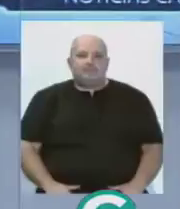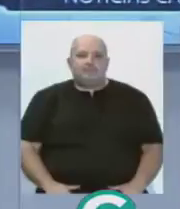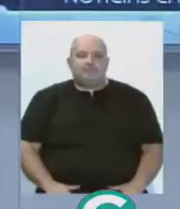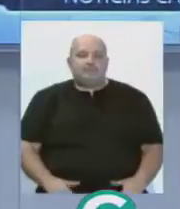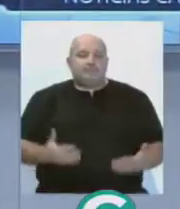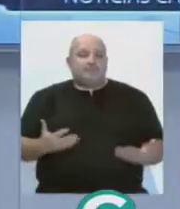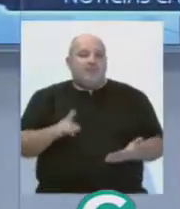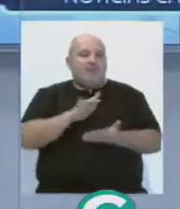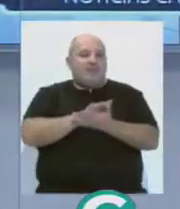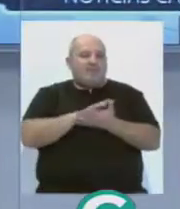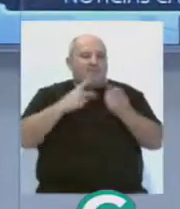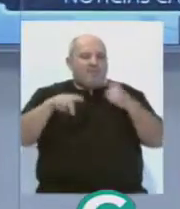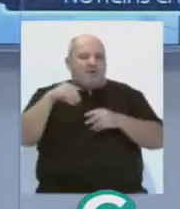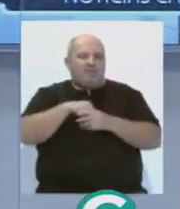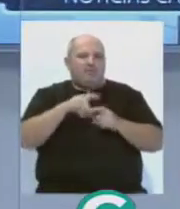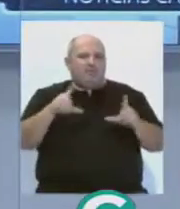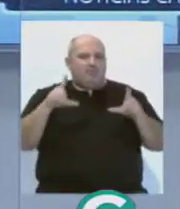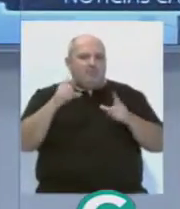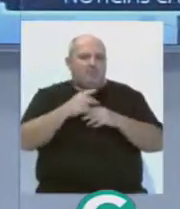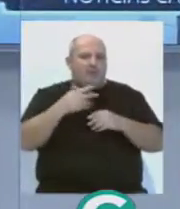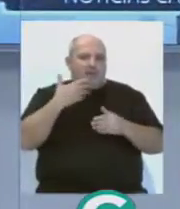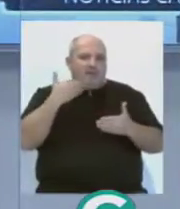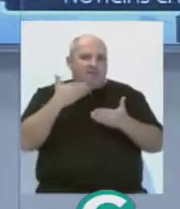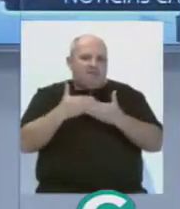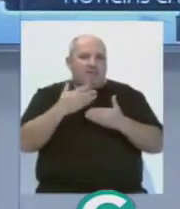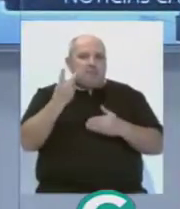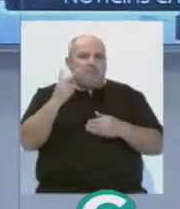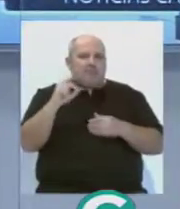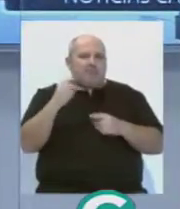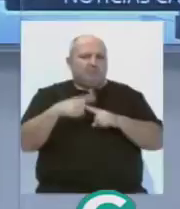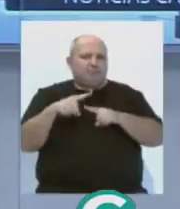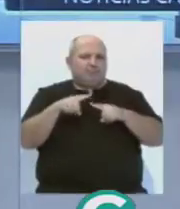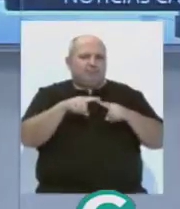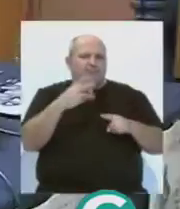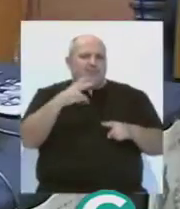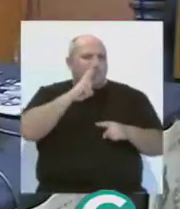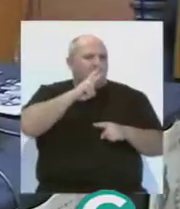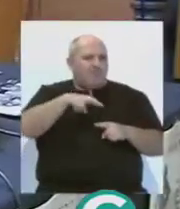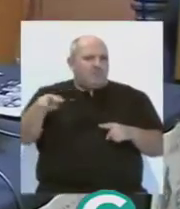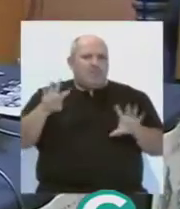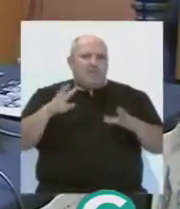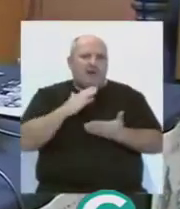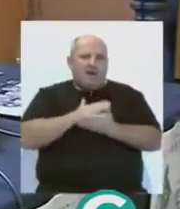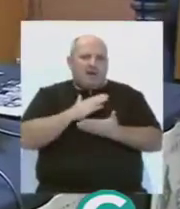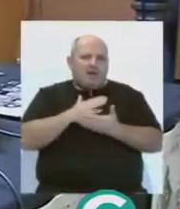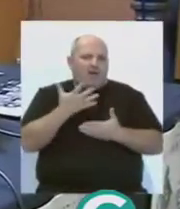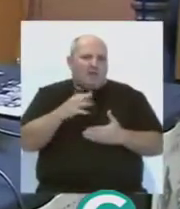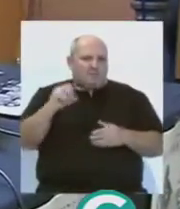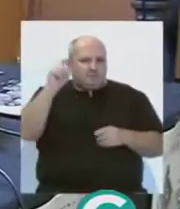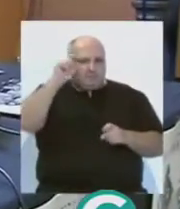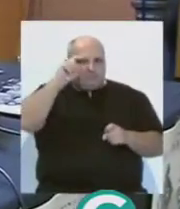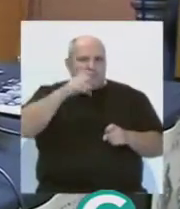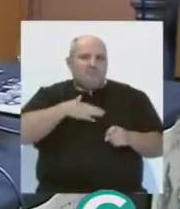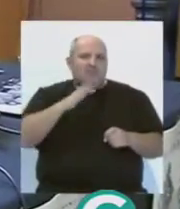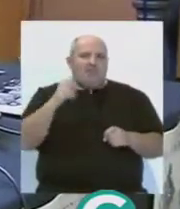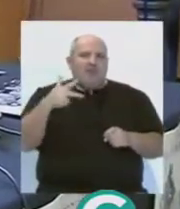Y el flamenco cobra protagonismo en la recta final del año. Una veintena de adaptaciones, tres exposiciones, nueve clases magistrales y un flash